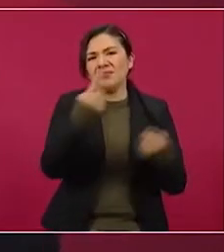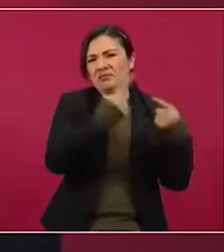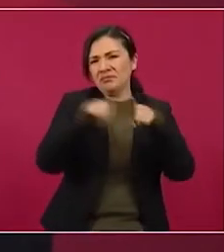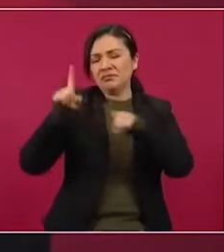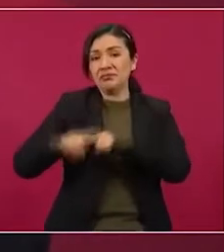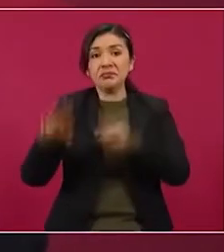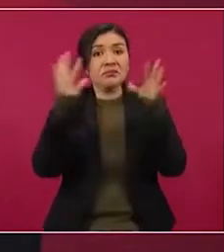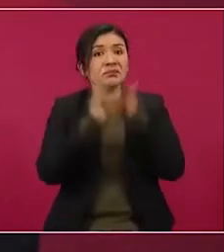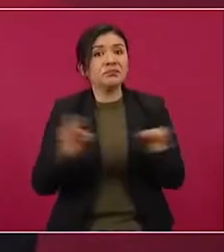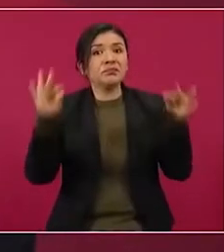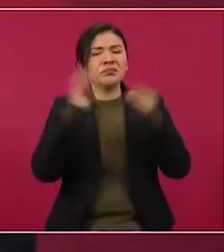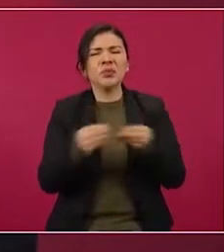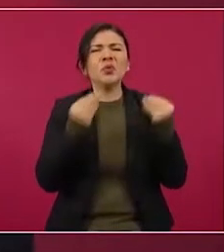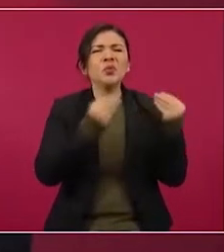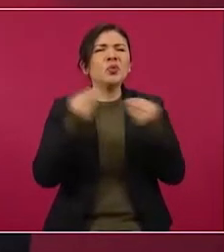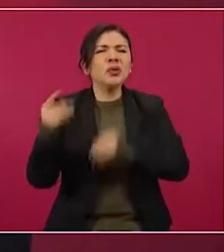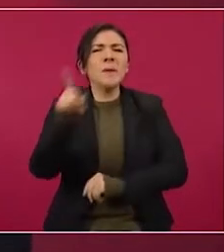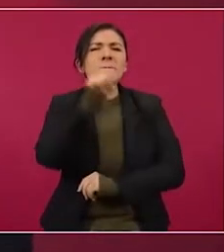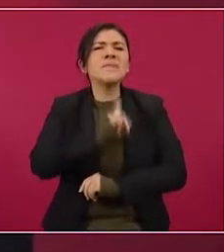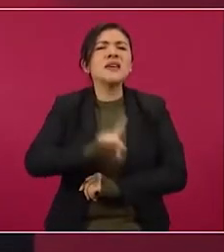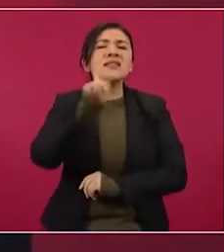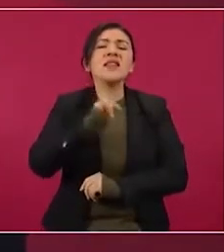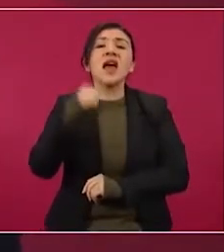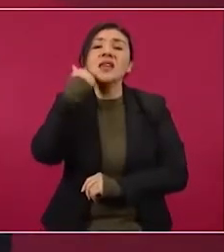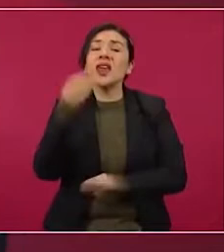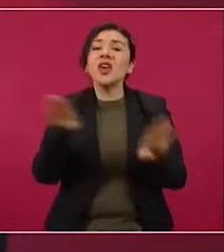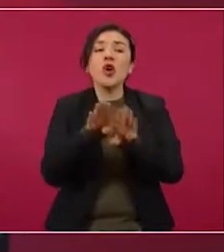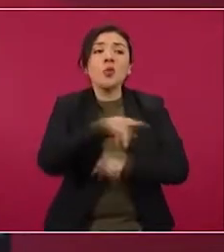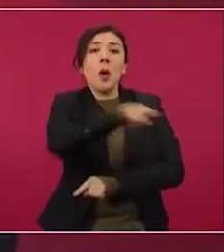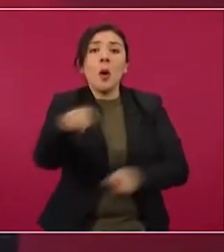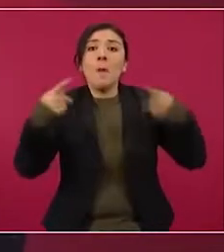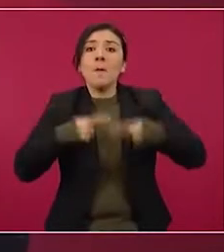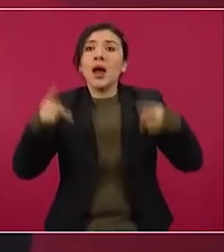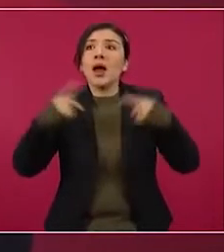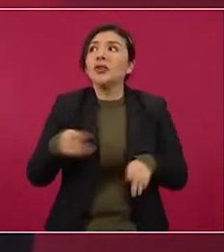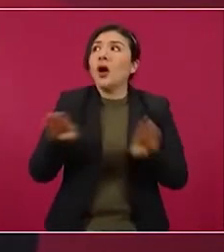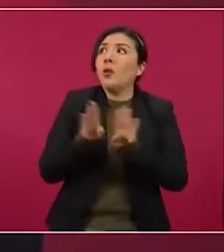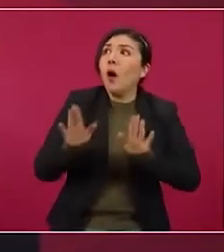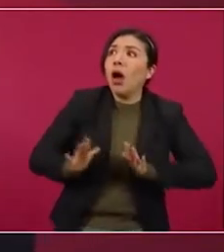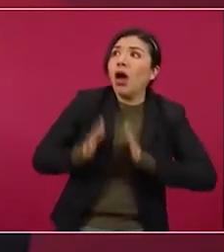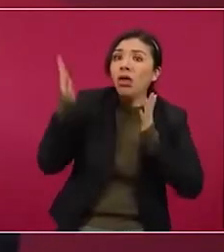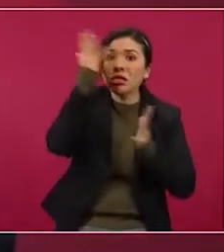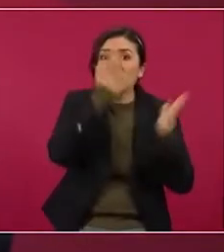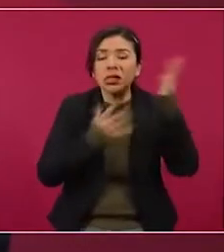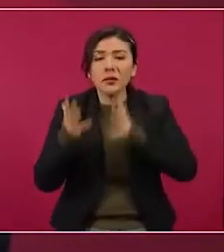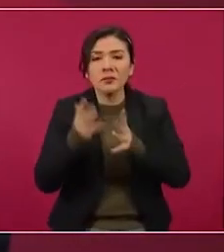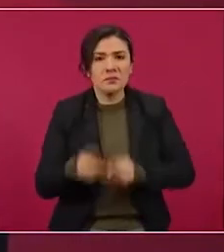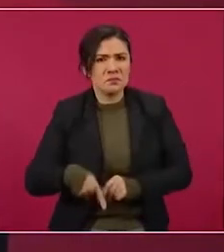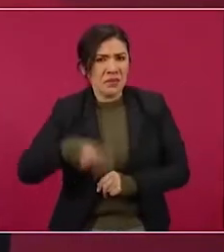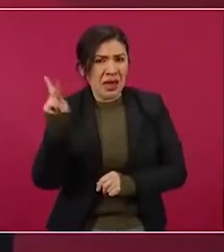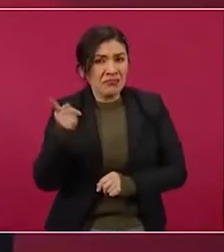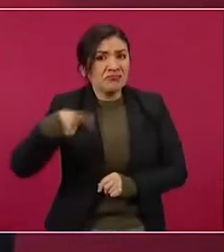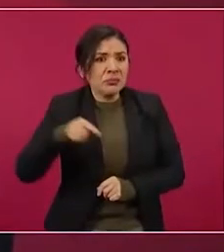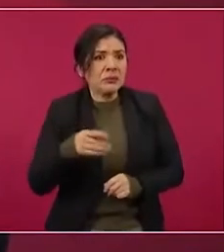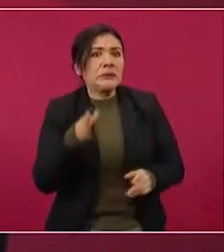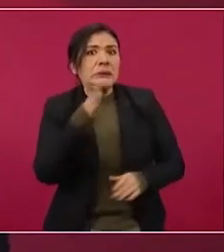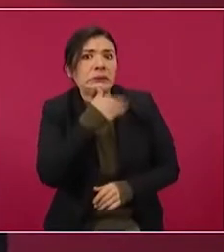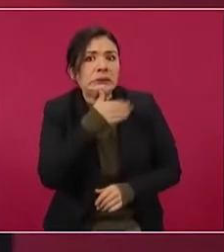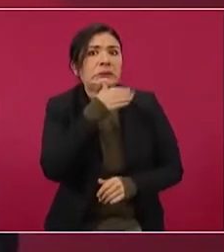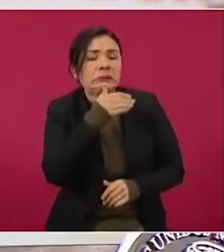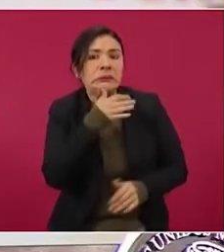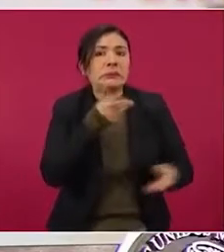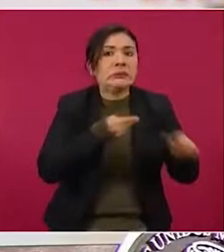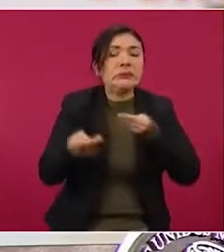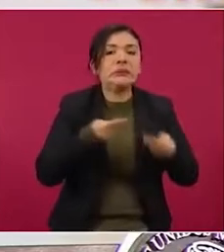que diseminan mentiras en su intento por confundir a la población. Pero como nada les funciona, ahora